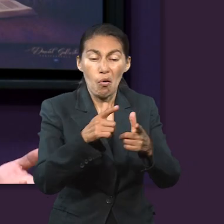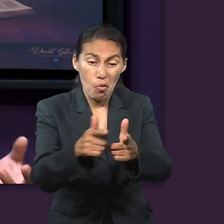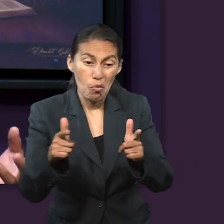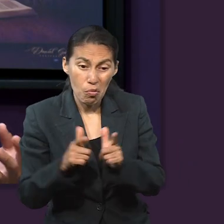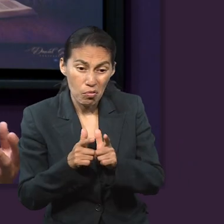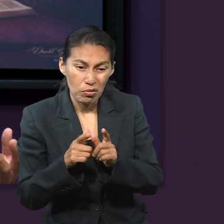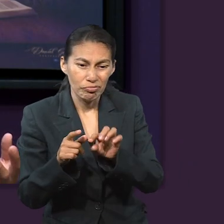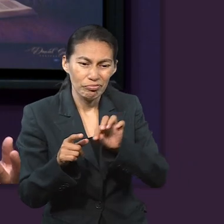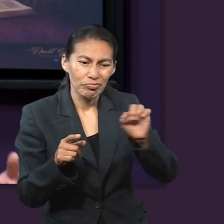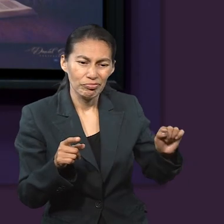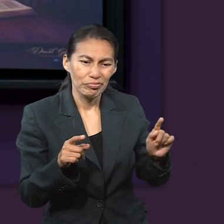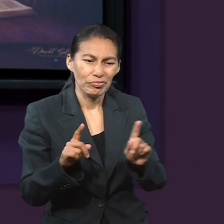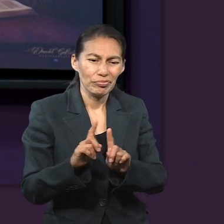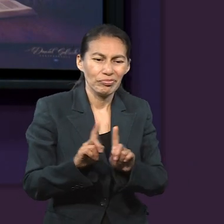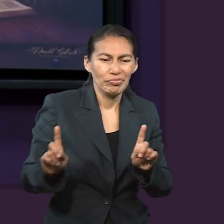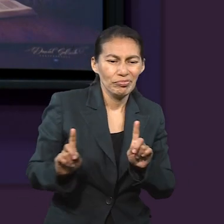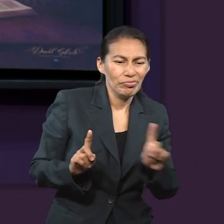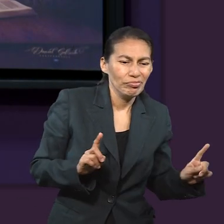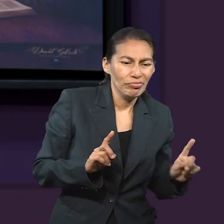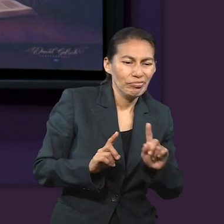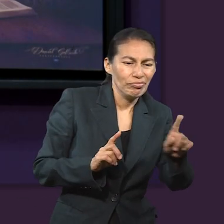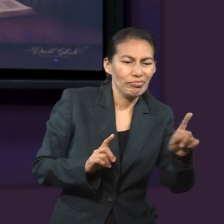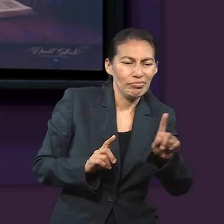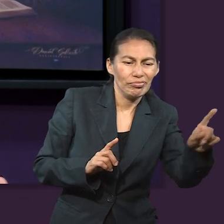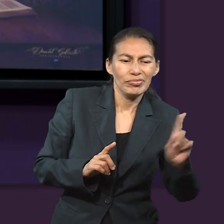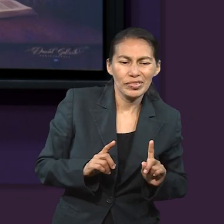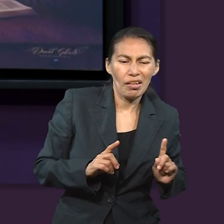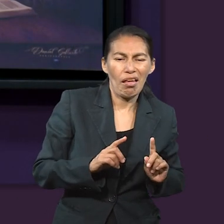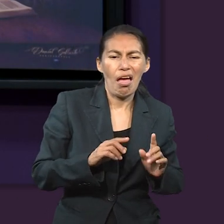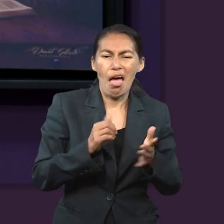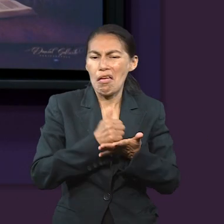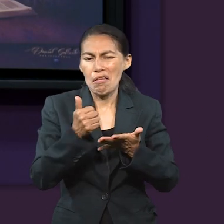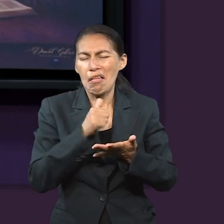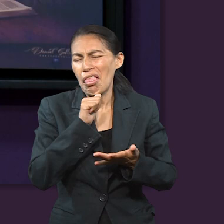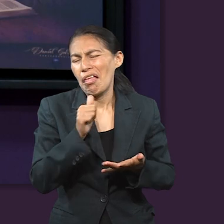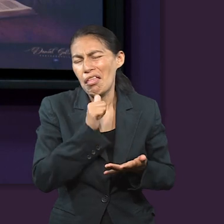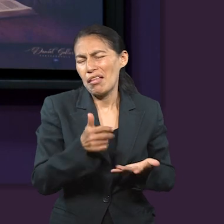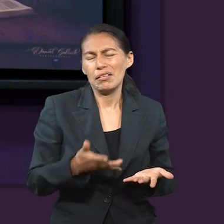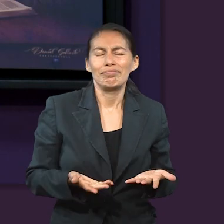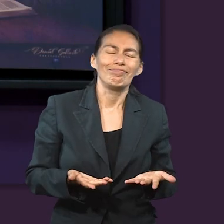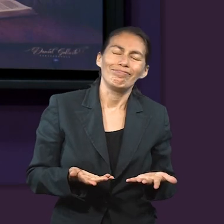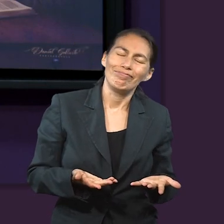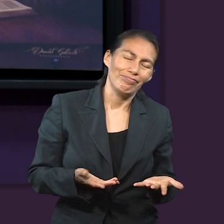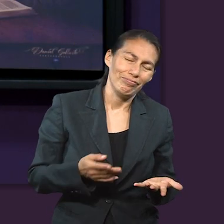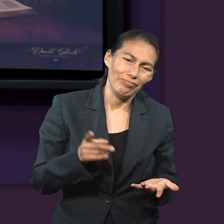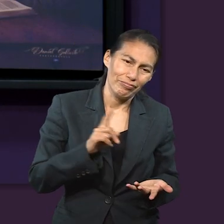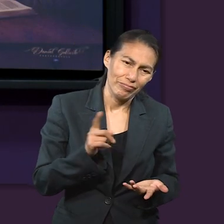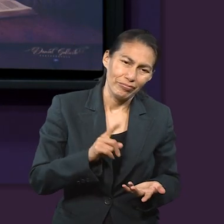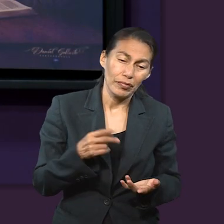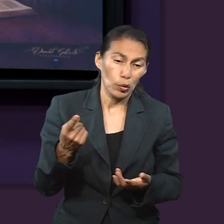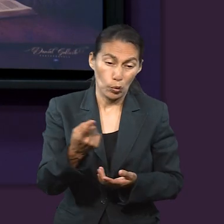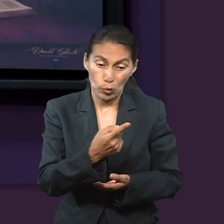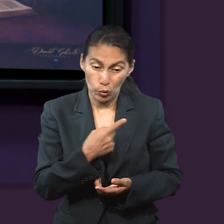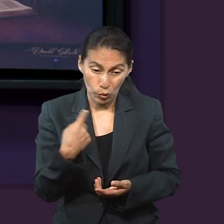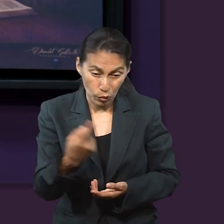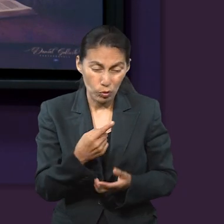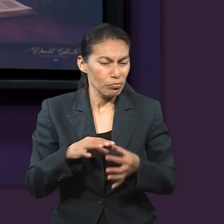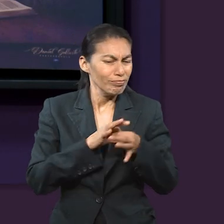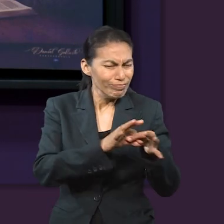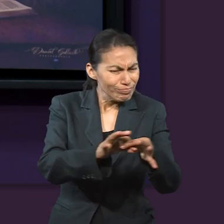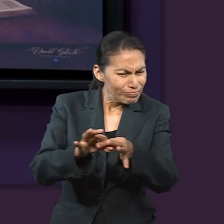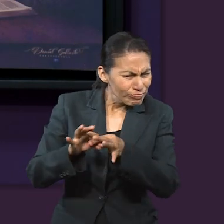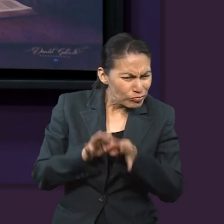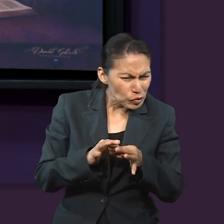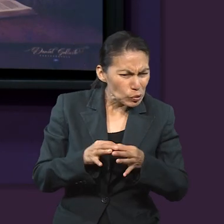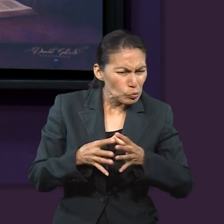nosotros, de la misma iglesia. Y, bueno, en ese sentido ya vamos creciendo, nos